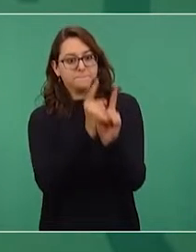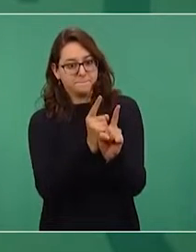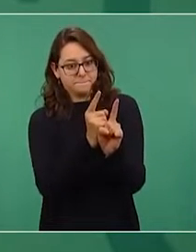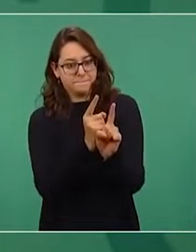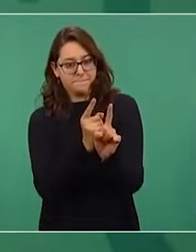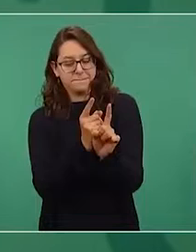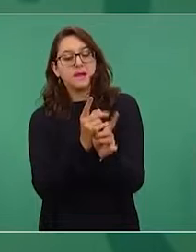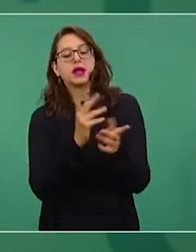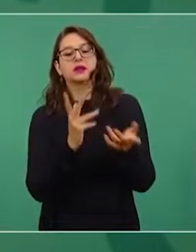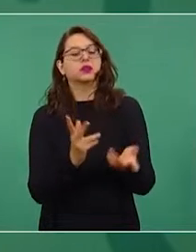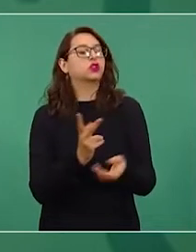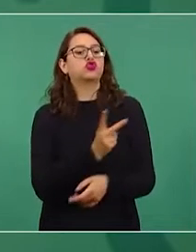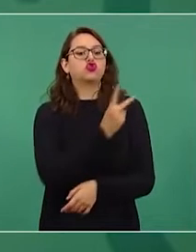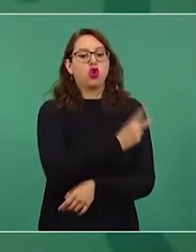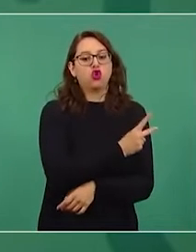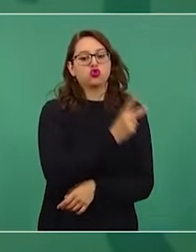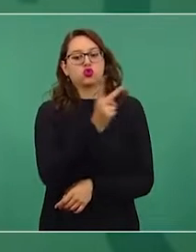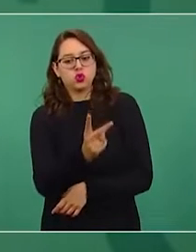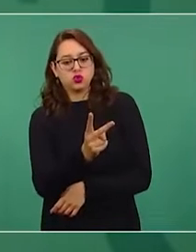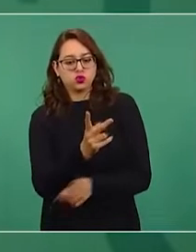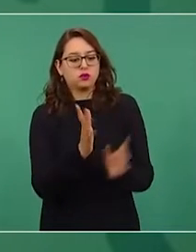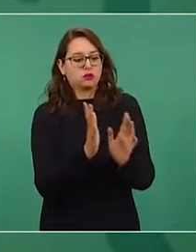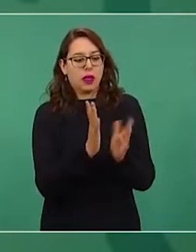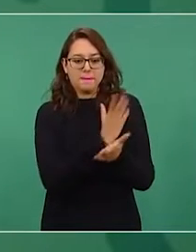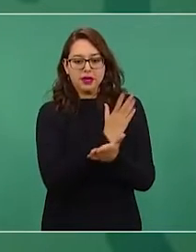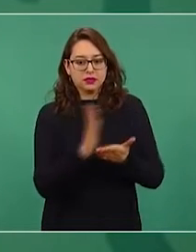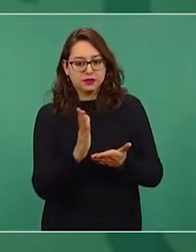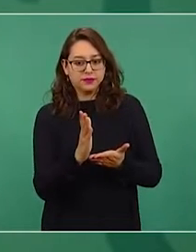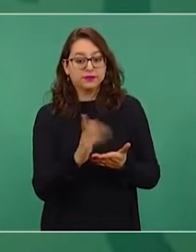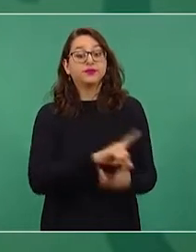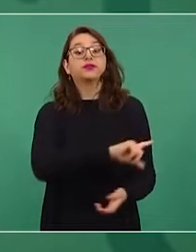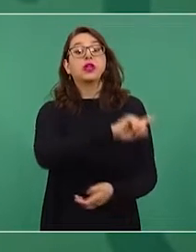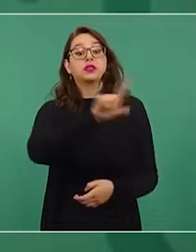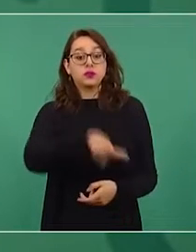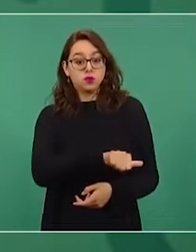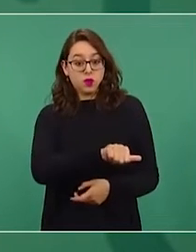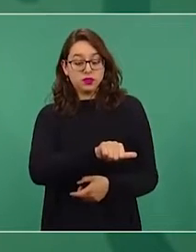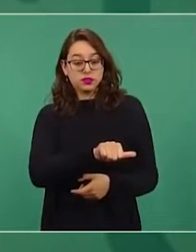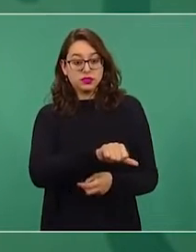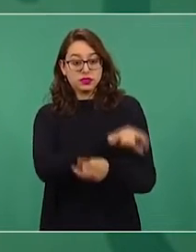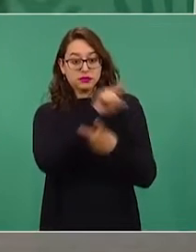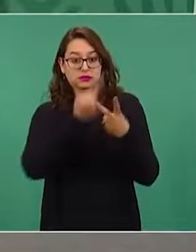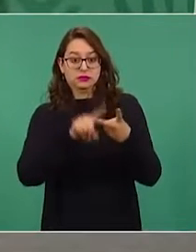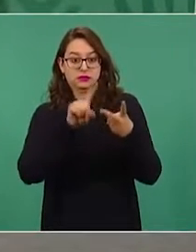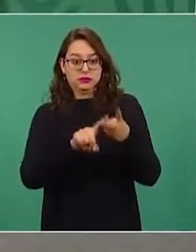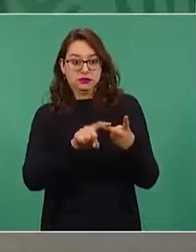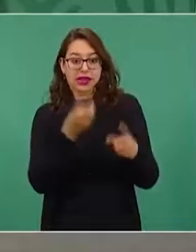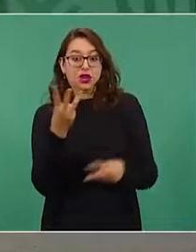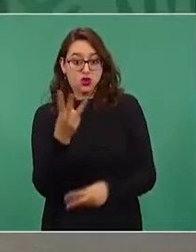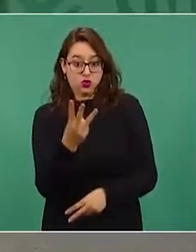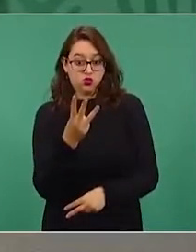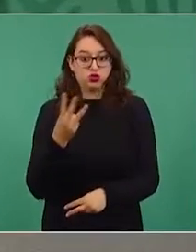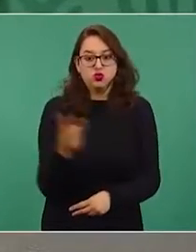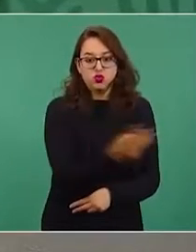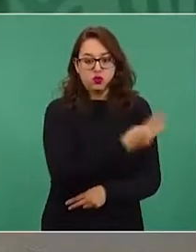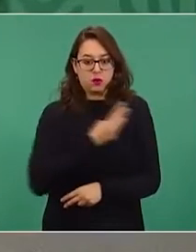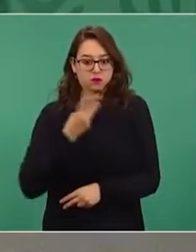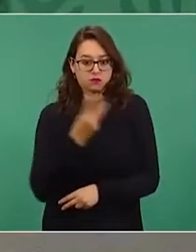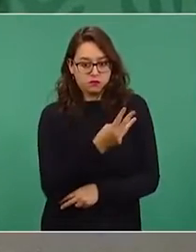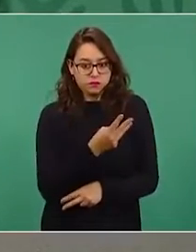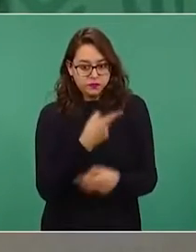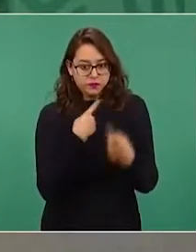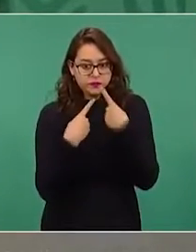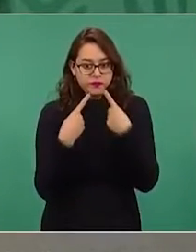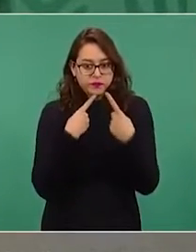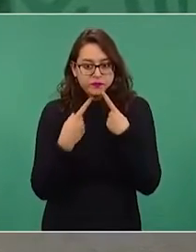reunión de los tres para tratar lo del